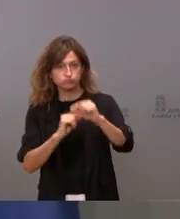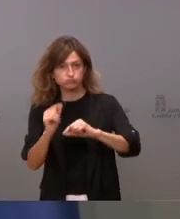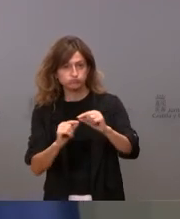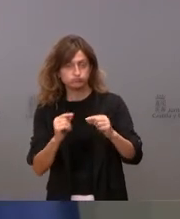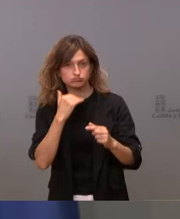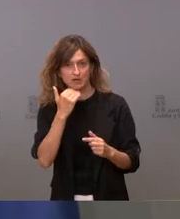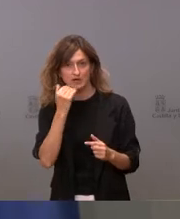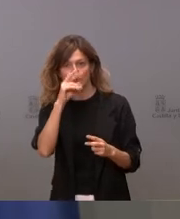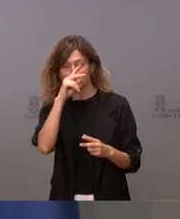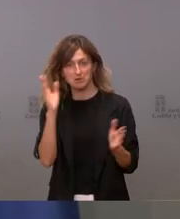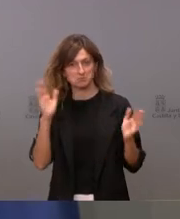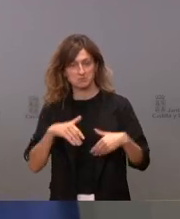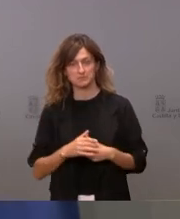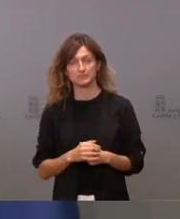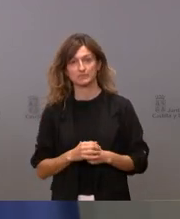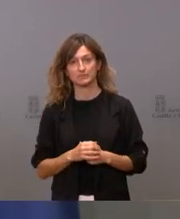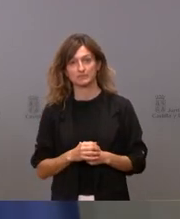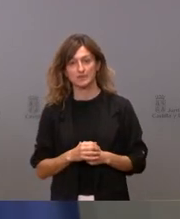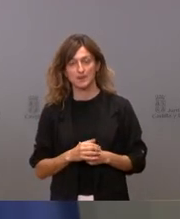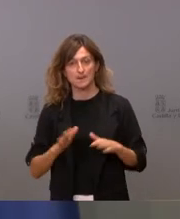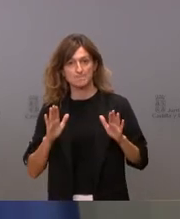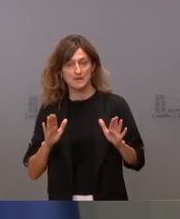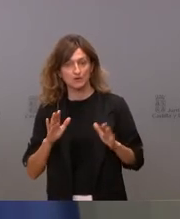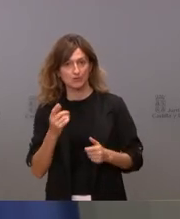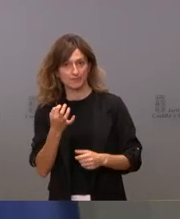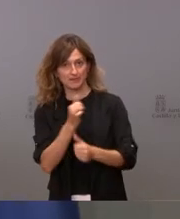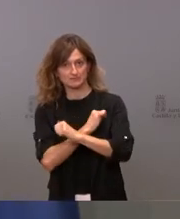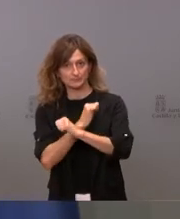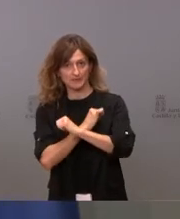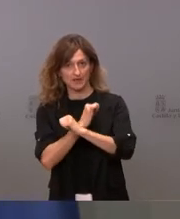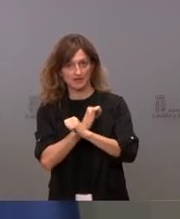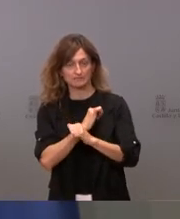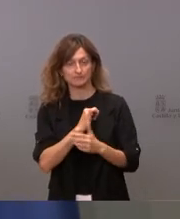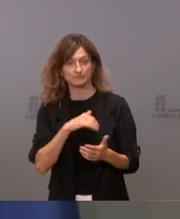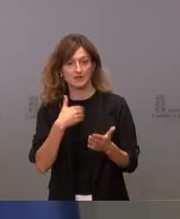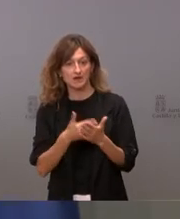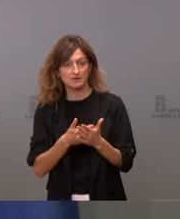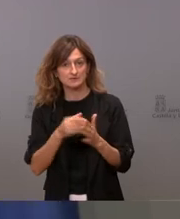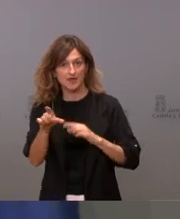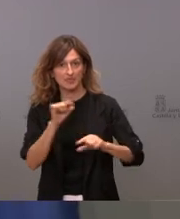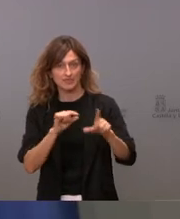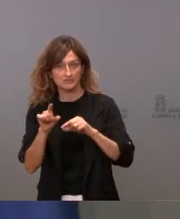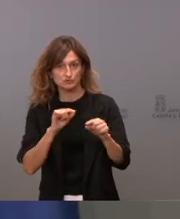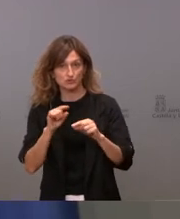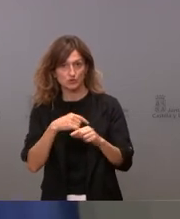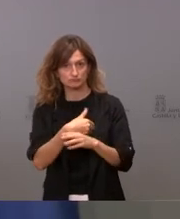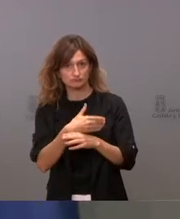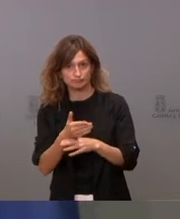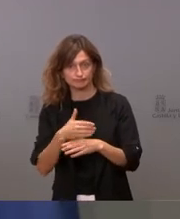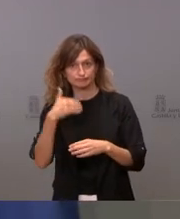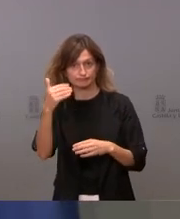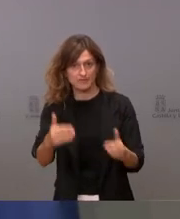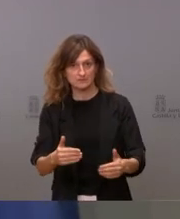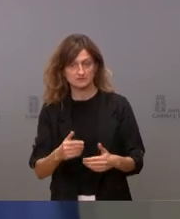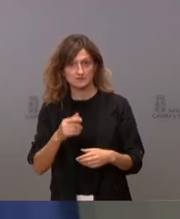que nos preocupe. Pero aún tenemos que esperar, insisto, a las decisiones posibles de vacunación o no